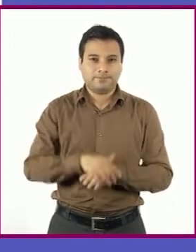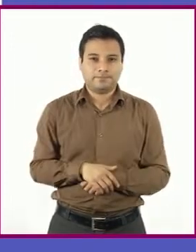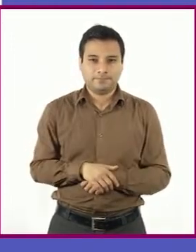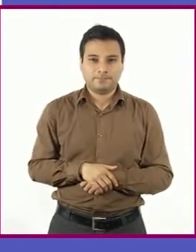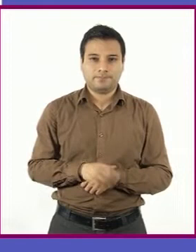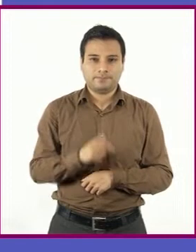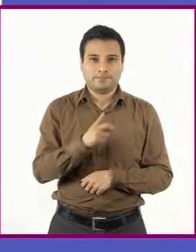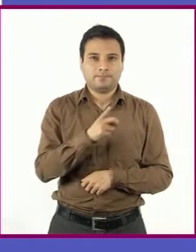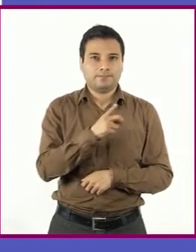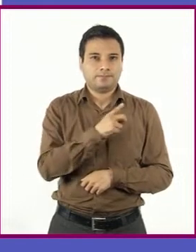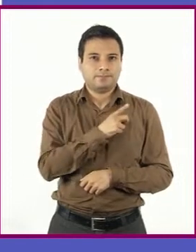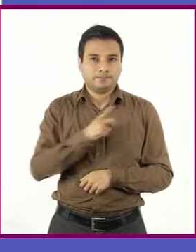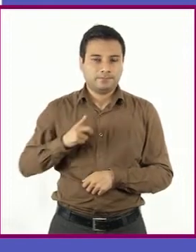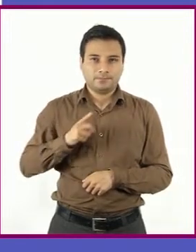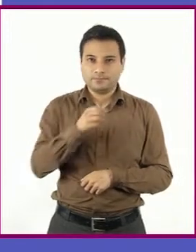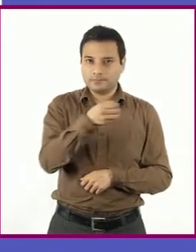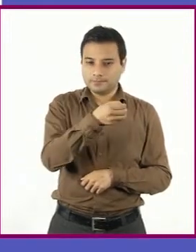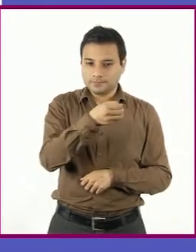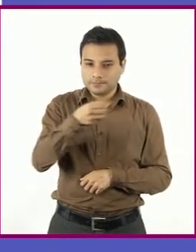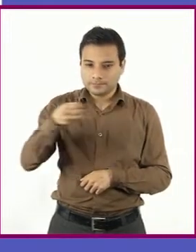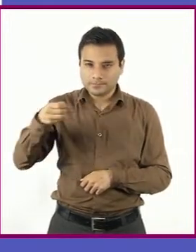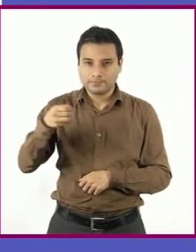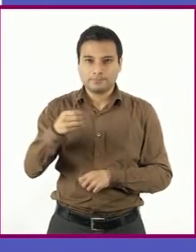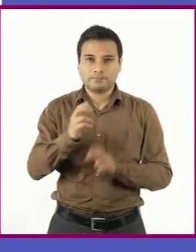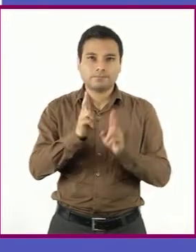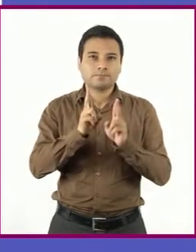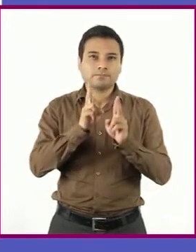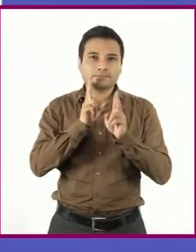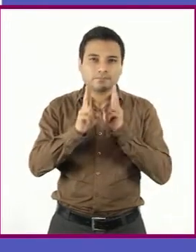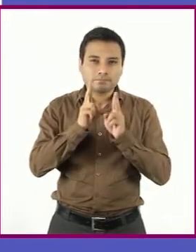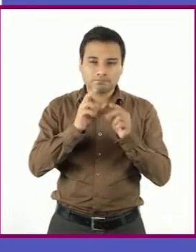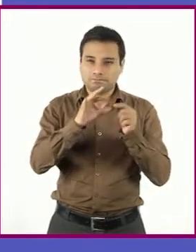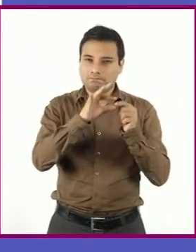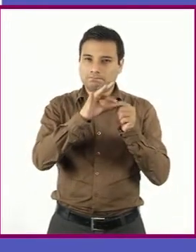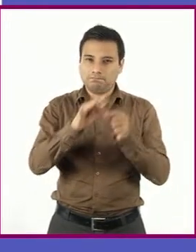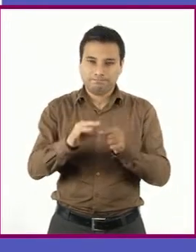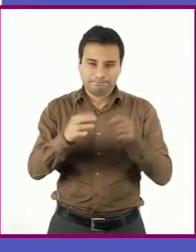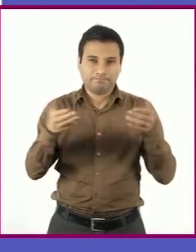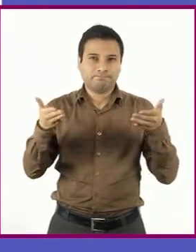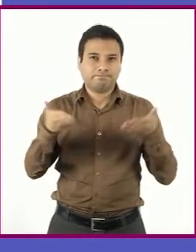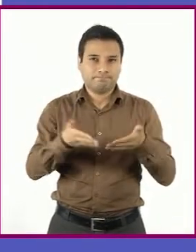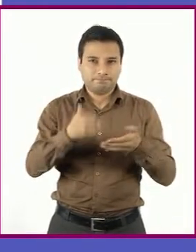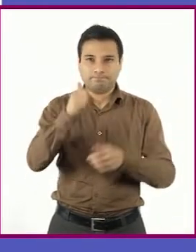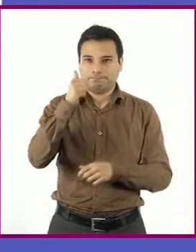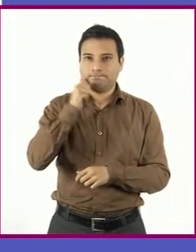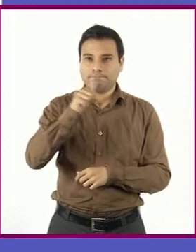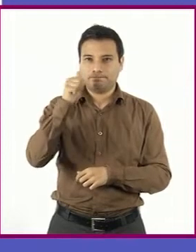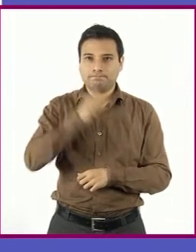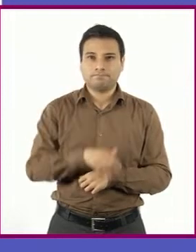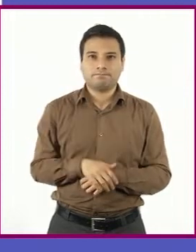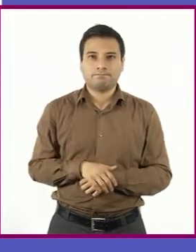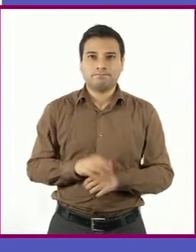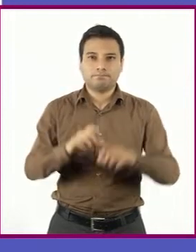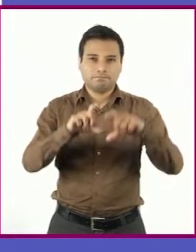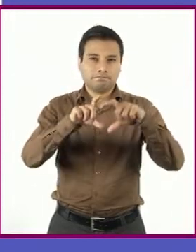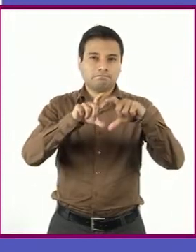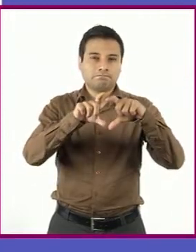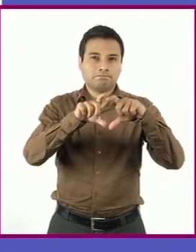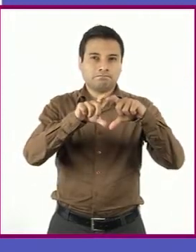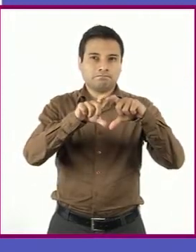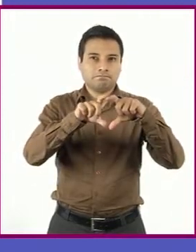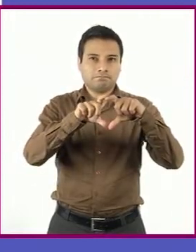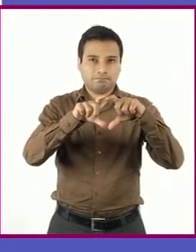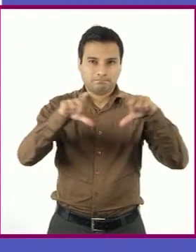básica de una narración, una presentación, es decir, un párrafo o frase que